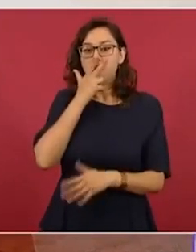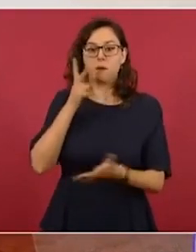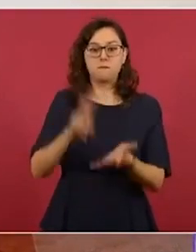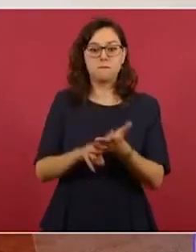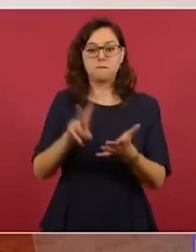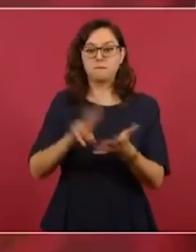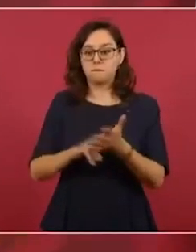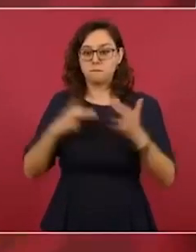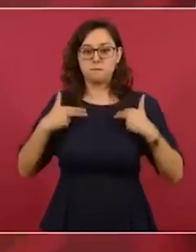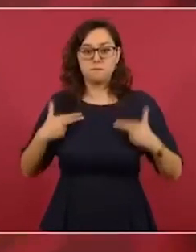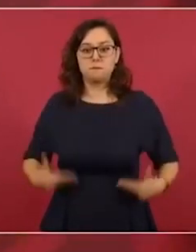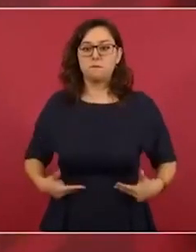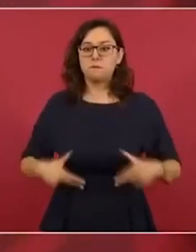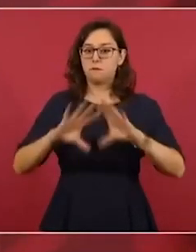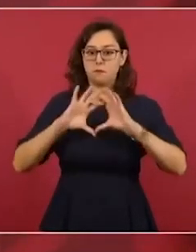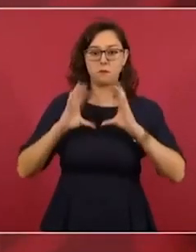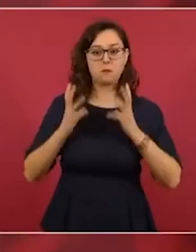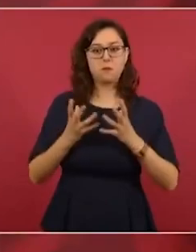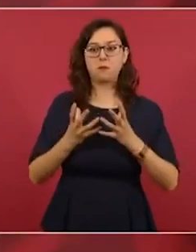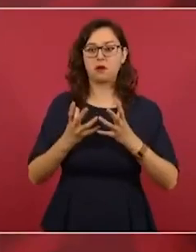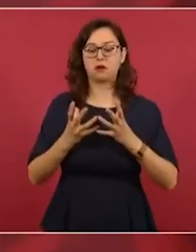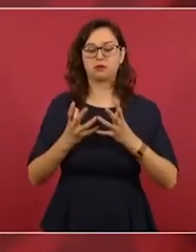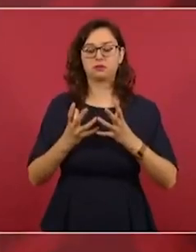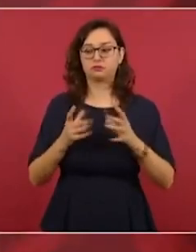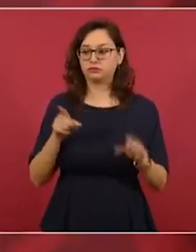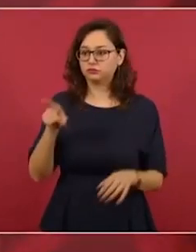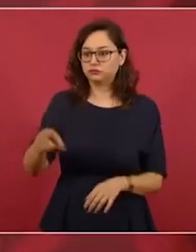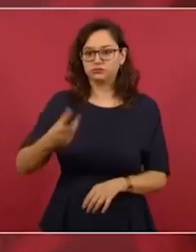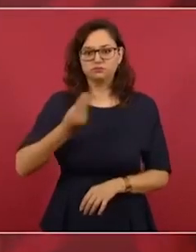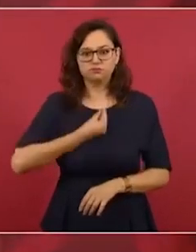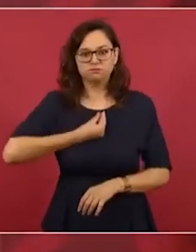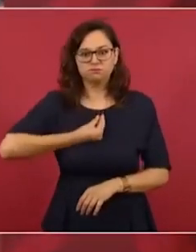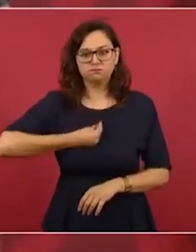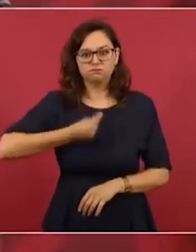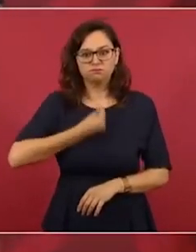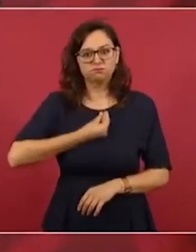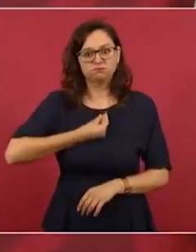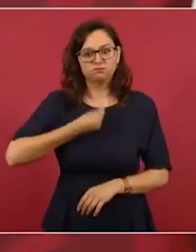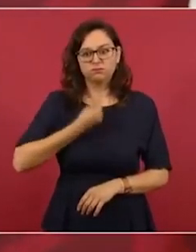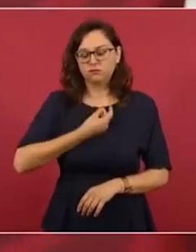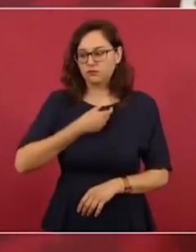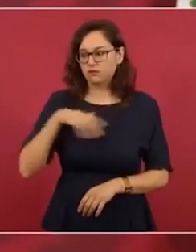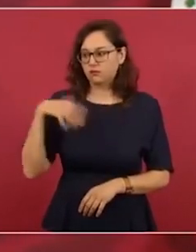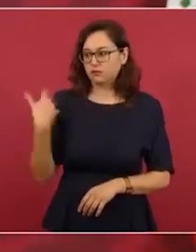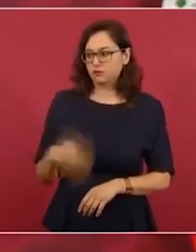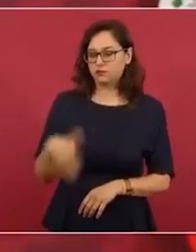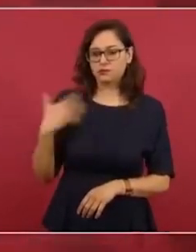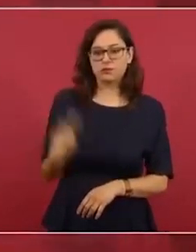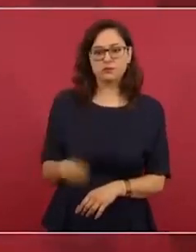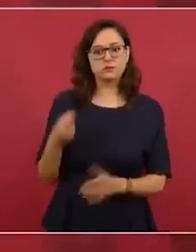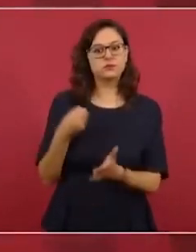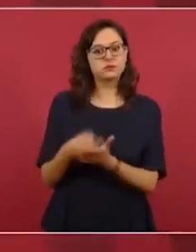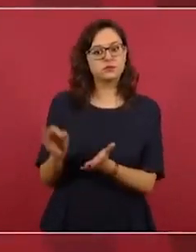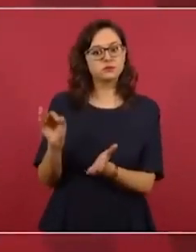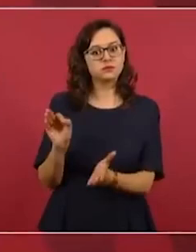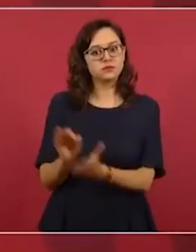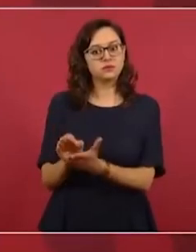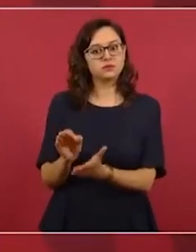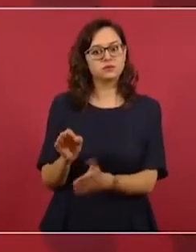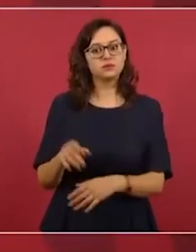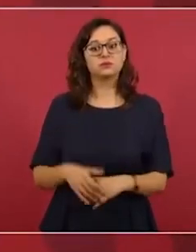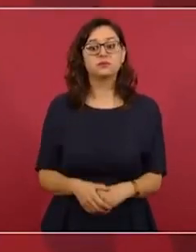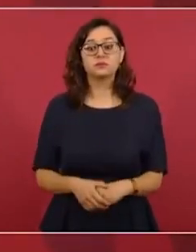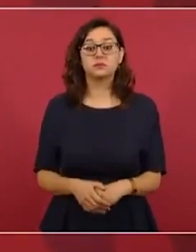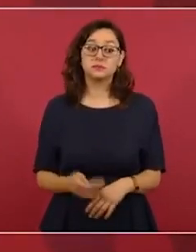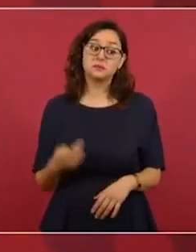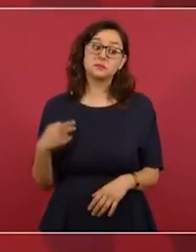ser una resistencia heroica bueno pero vamos a suponer ahora sí que